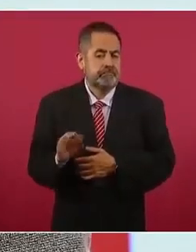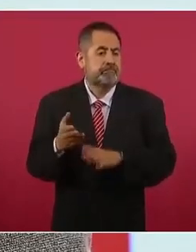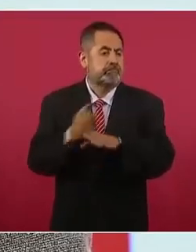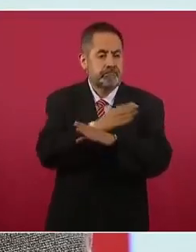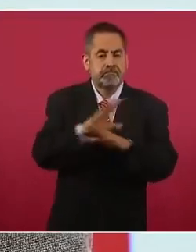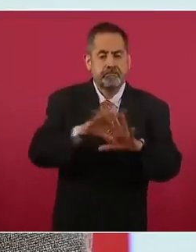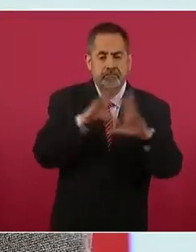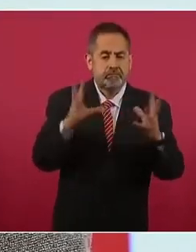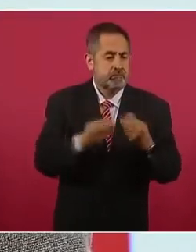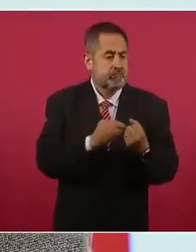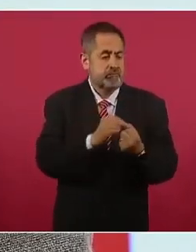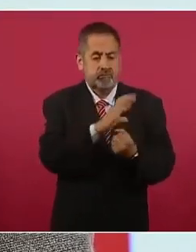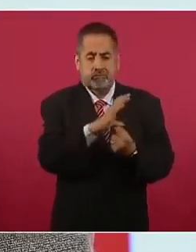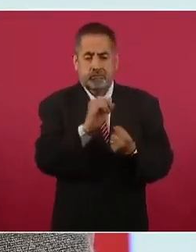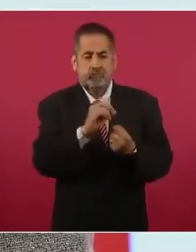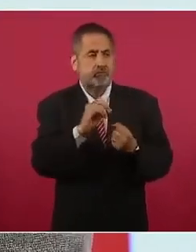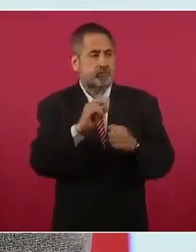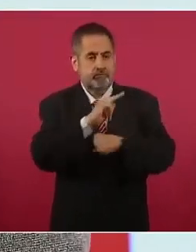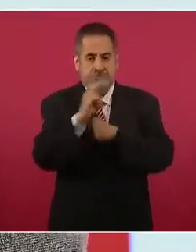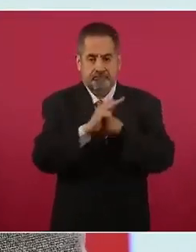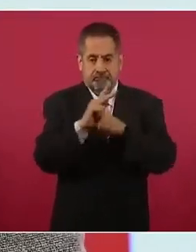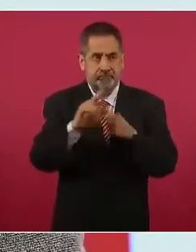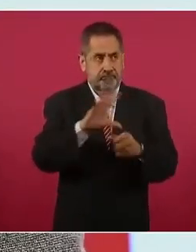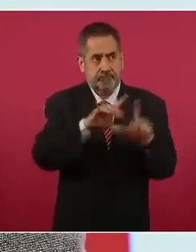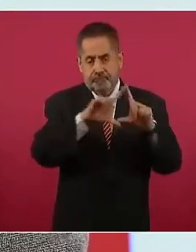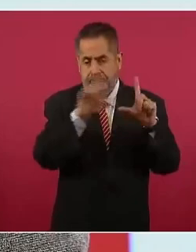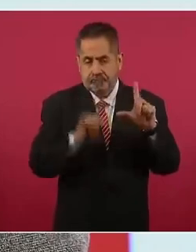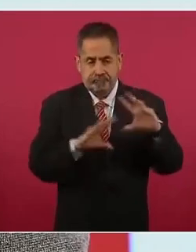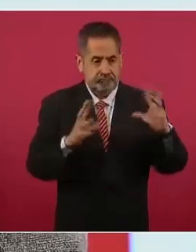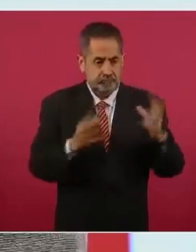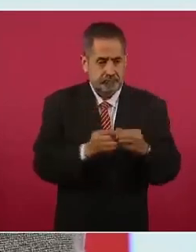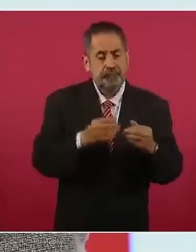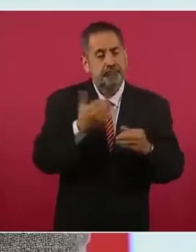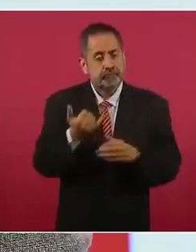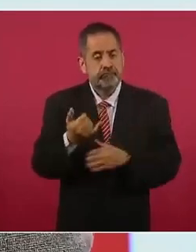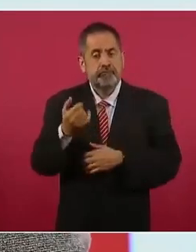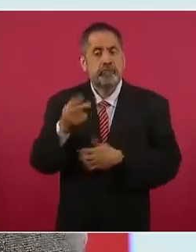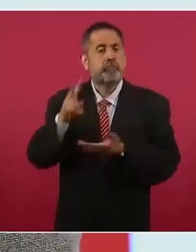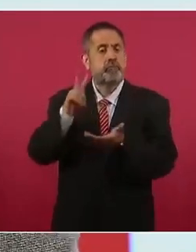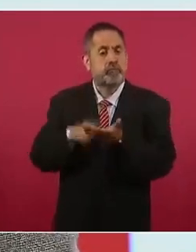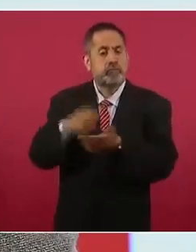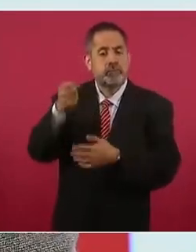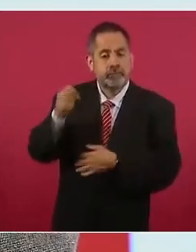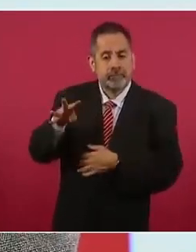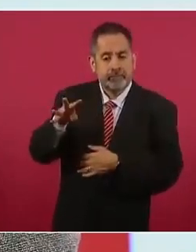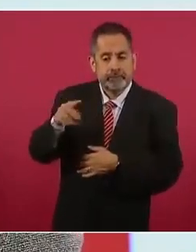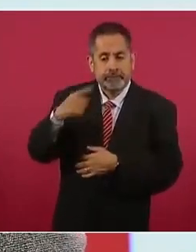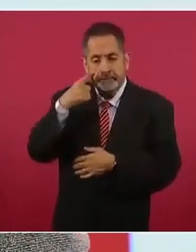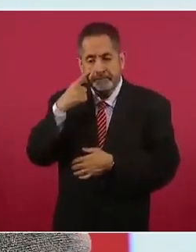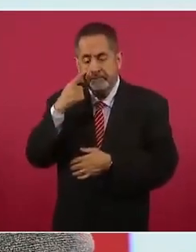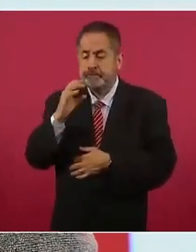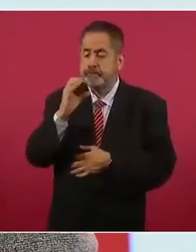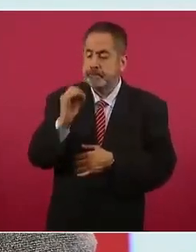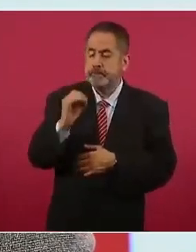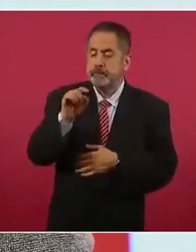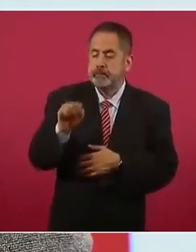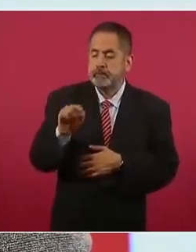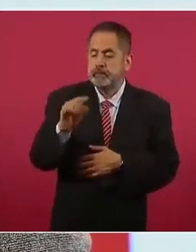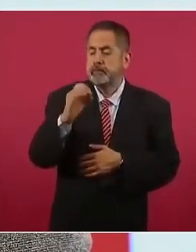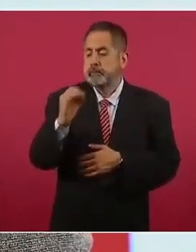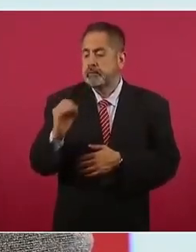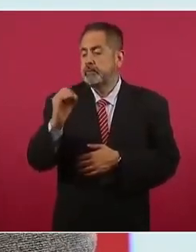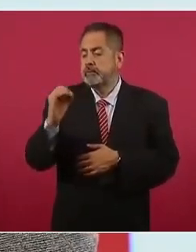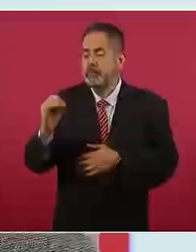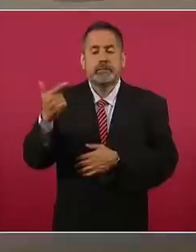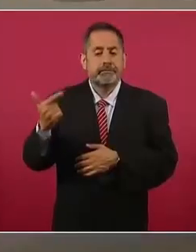totales de CO2 en el país y en el 2019 fue 0.07